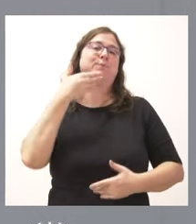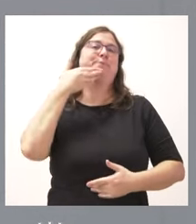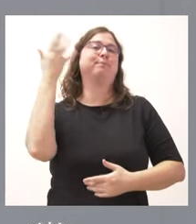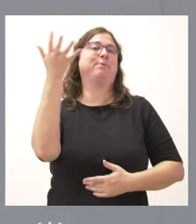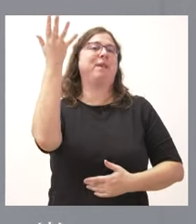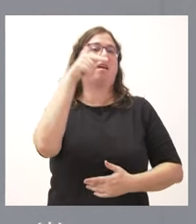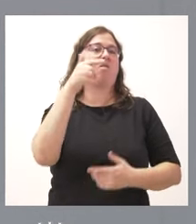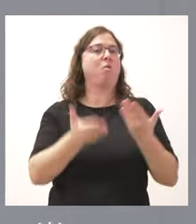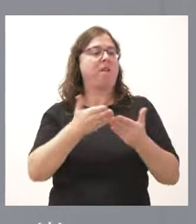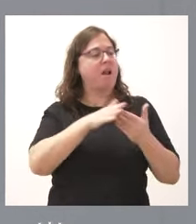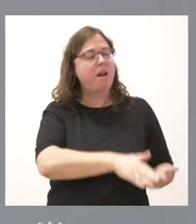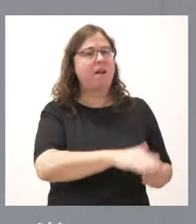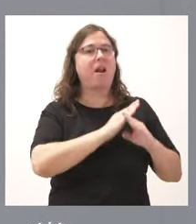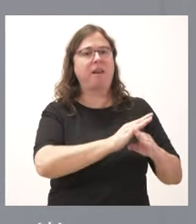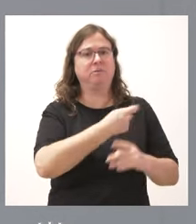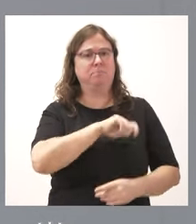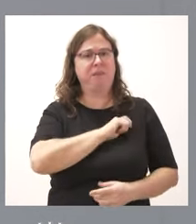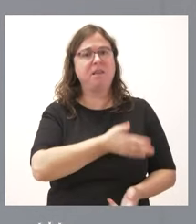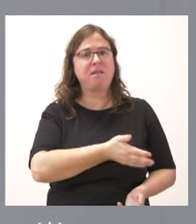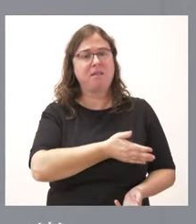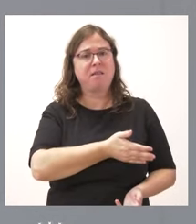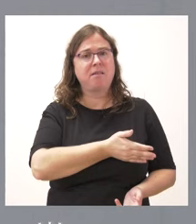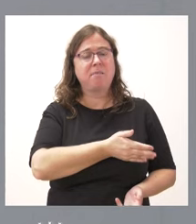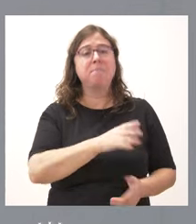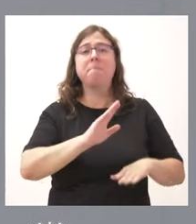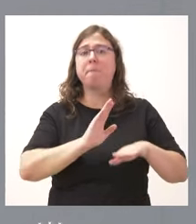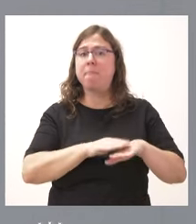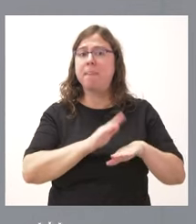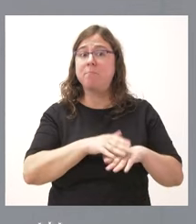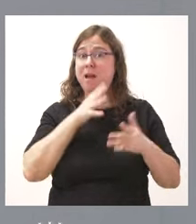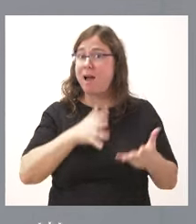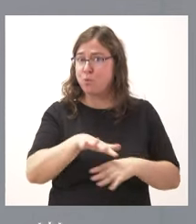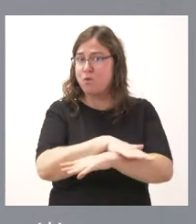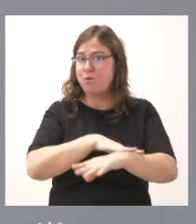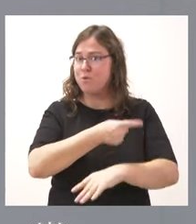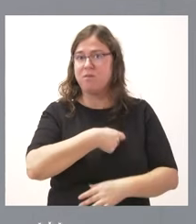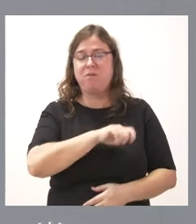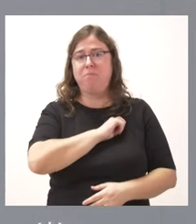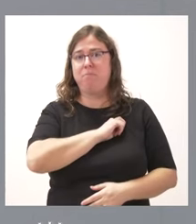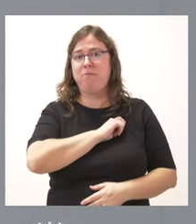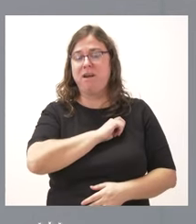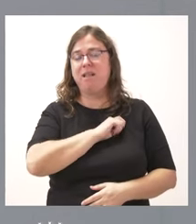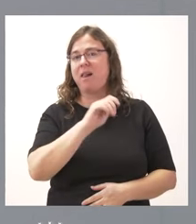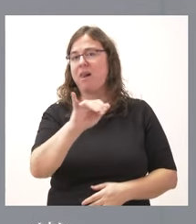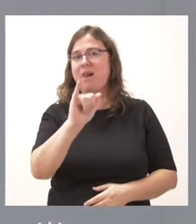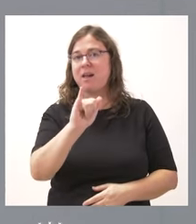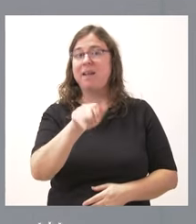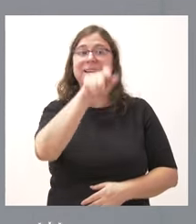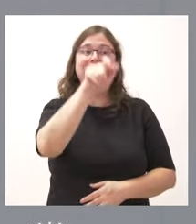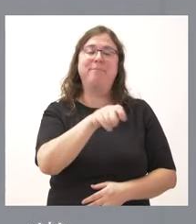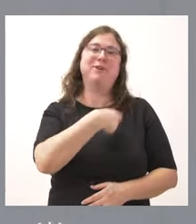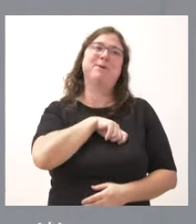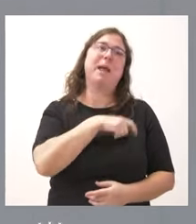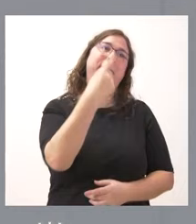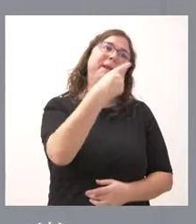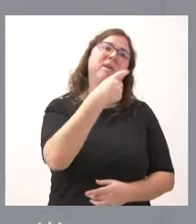respecto del resto de los españoles y que para el actual Gobierno de España existen unos españoles de primera y unos